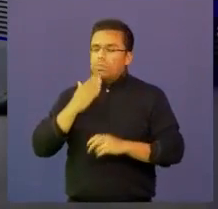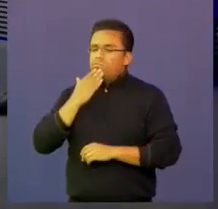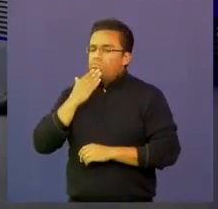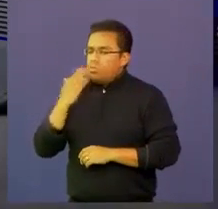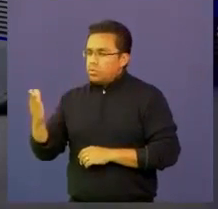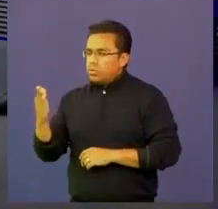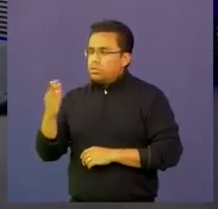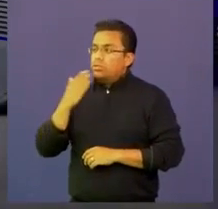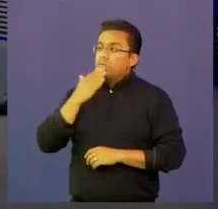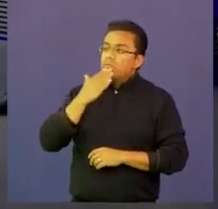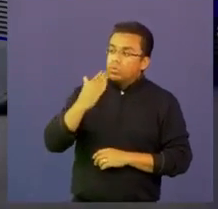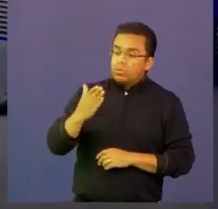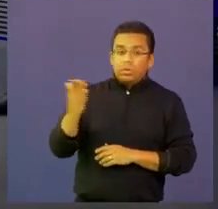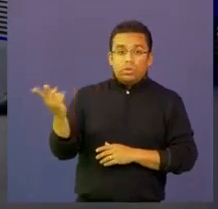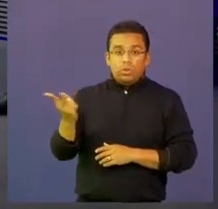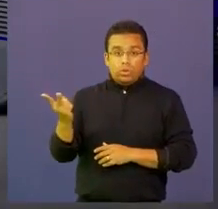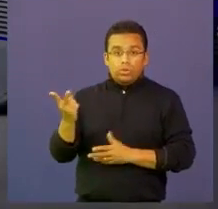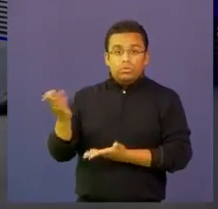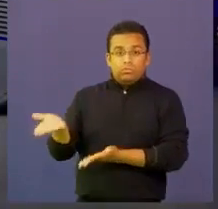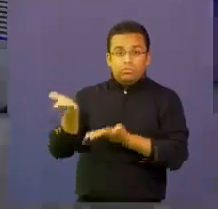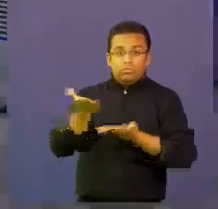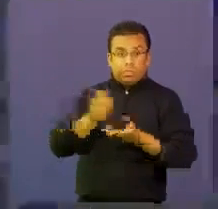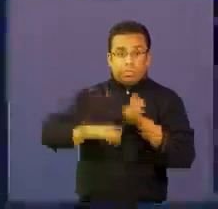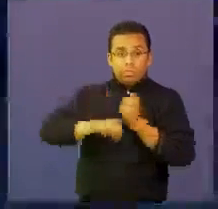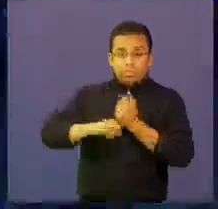por los aportes que nos han compartido.